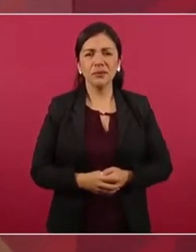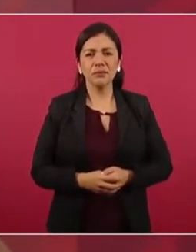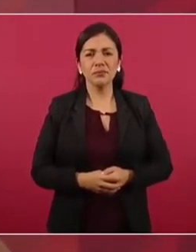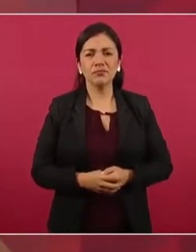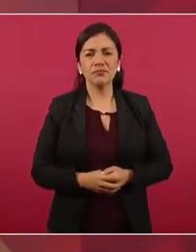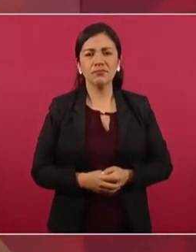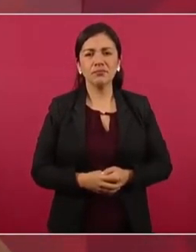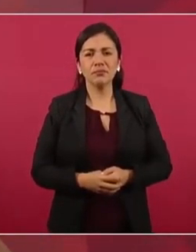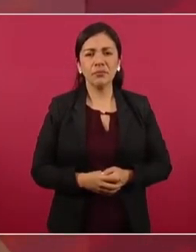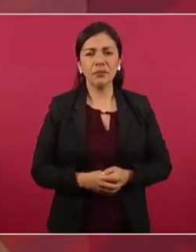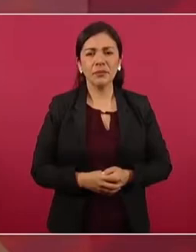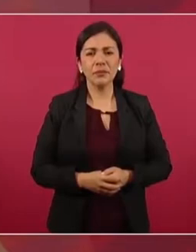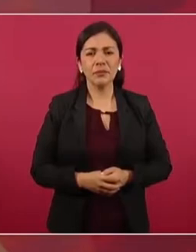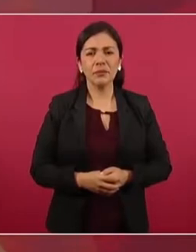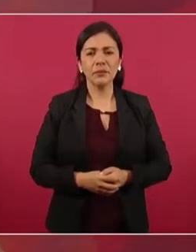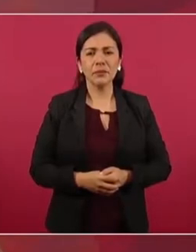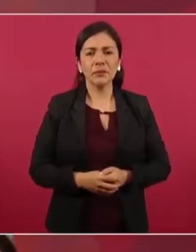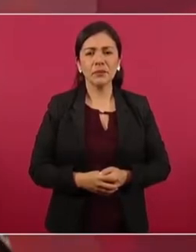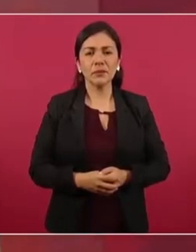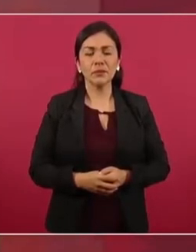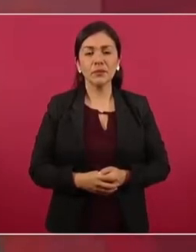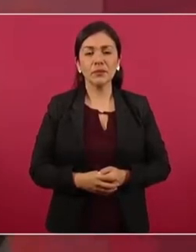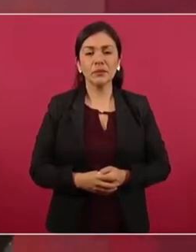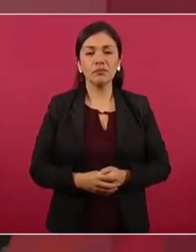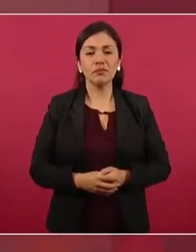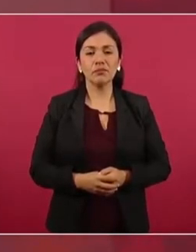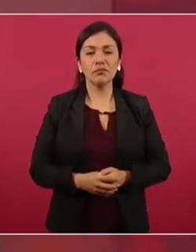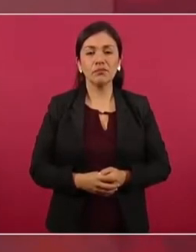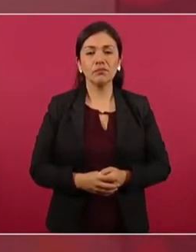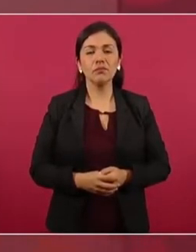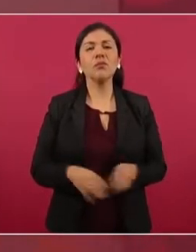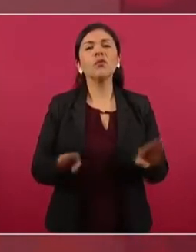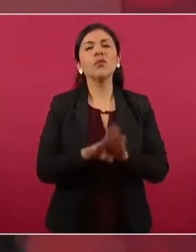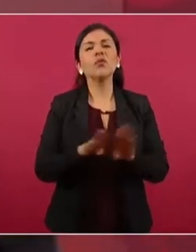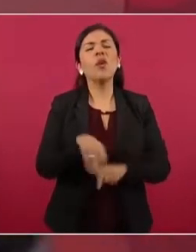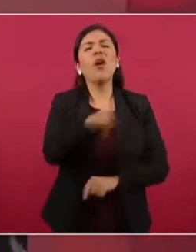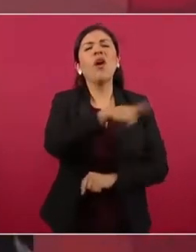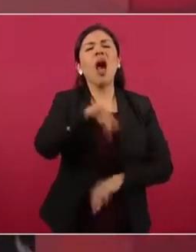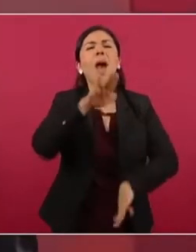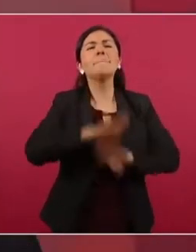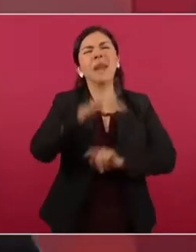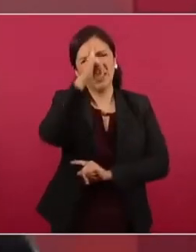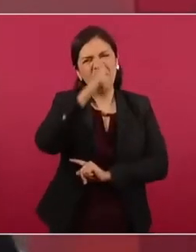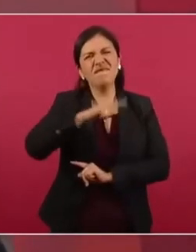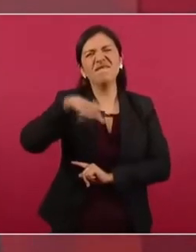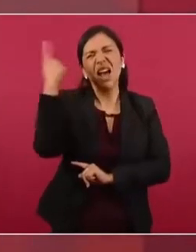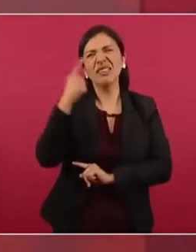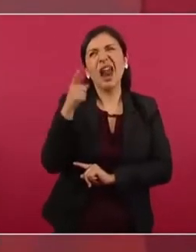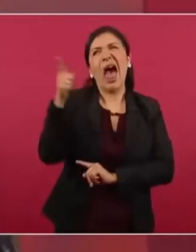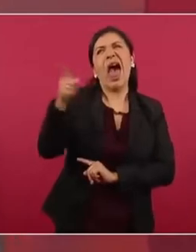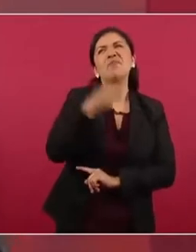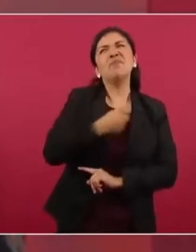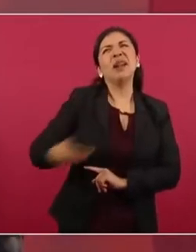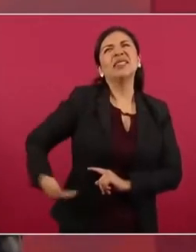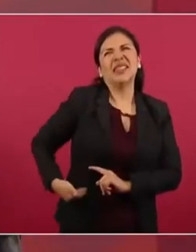por lo fácil y absurdo.